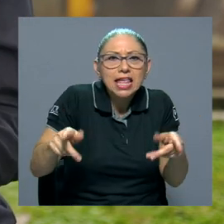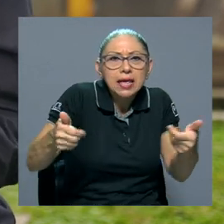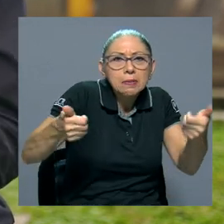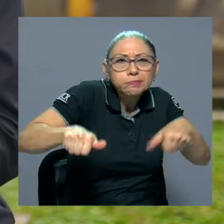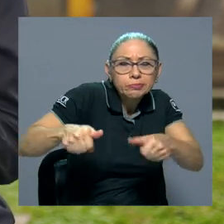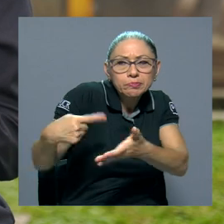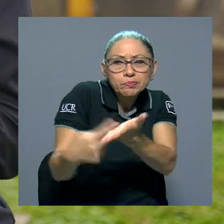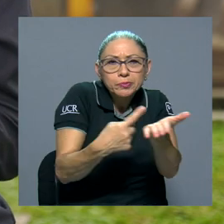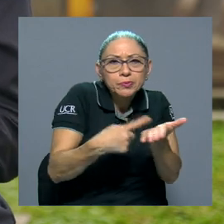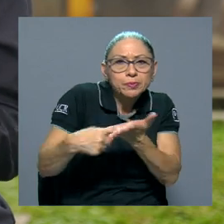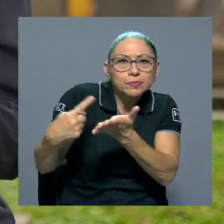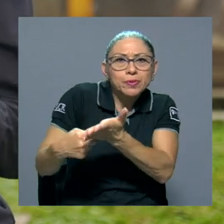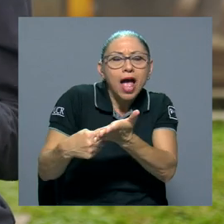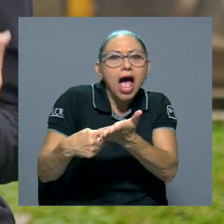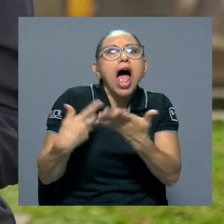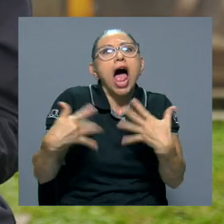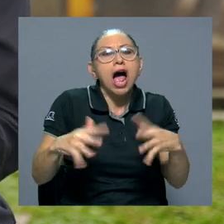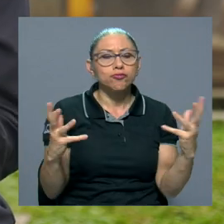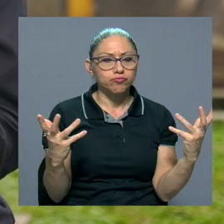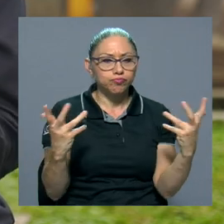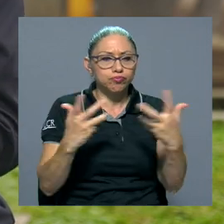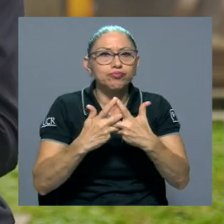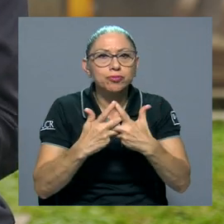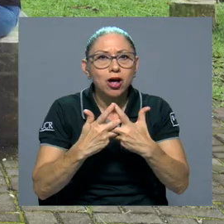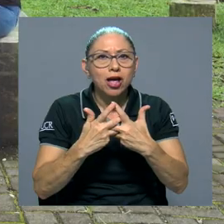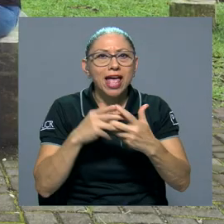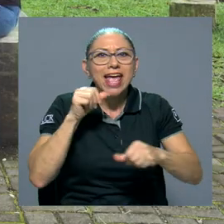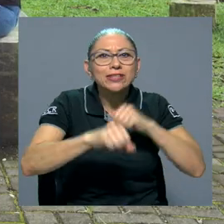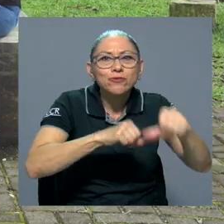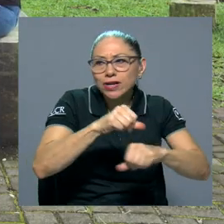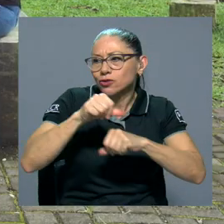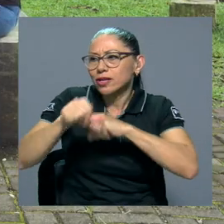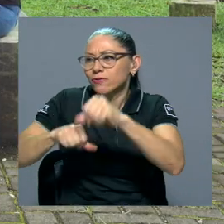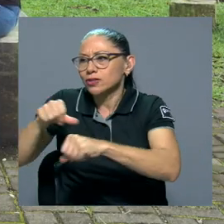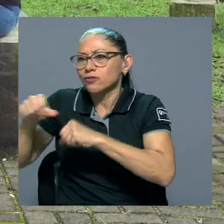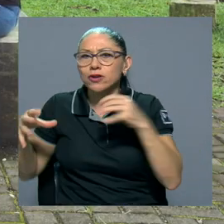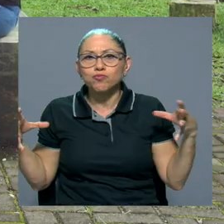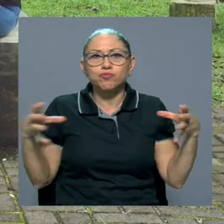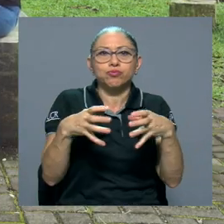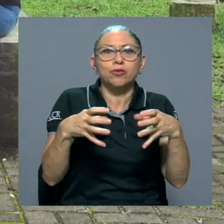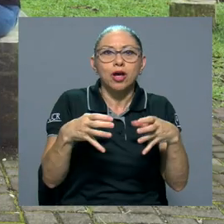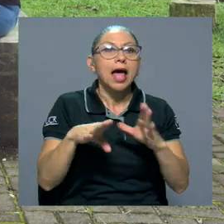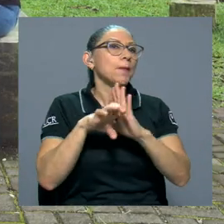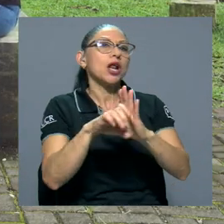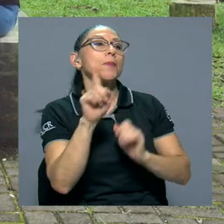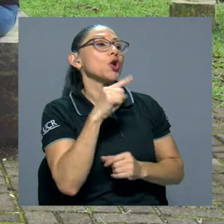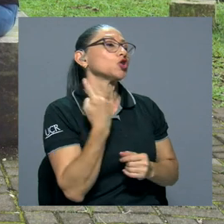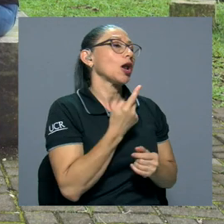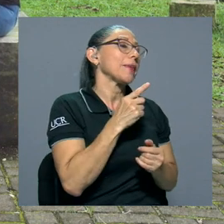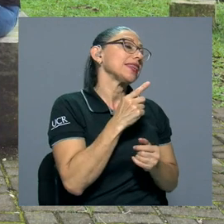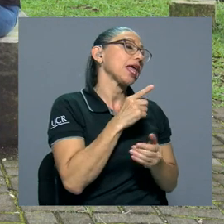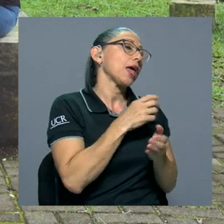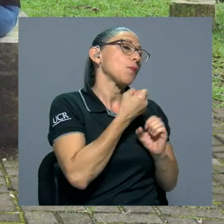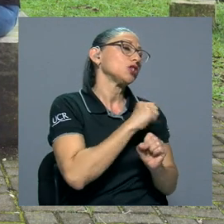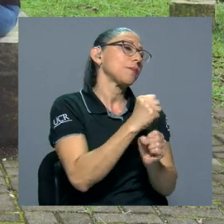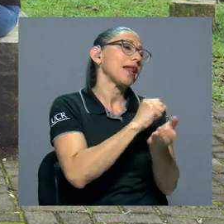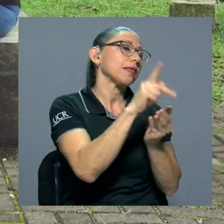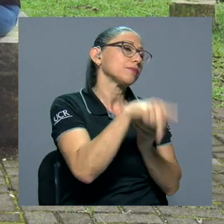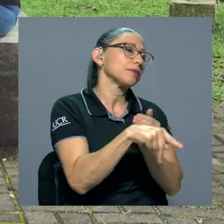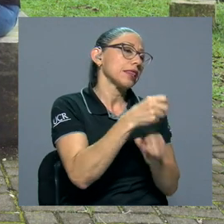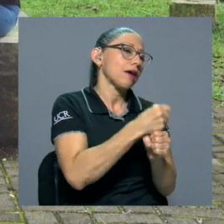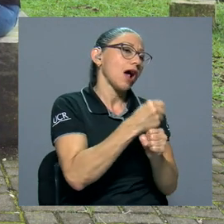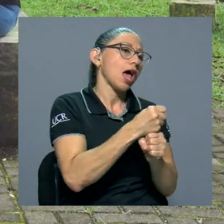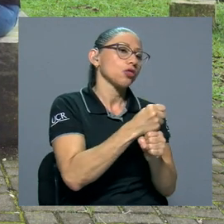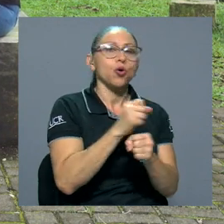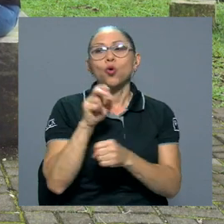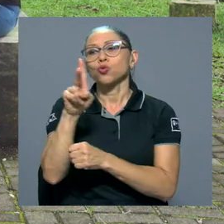generar planes de gestión, está funcionando para unir esfuerzos. Para entonces que no sea la Municipalidad de Montes de Oca trabajando sola o la